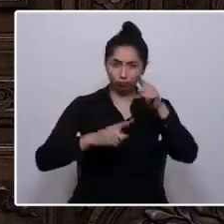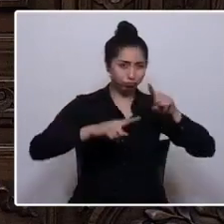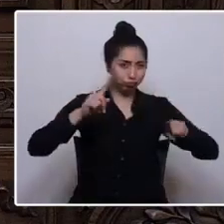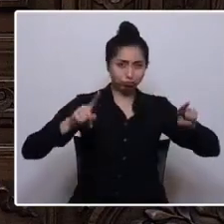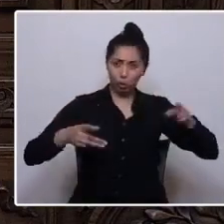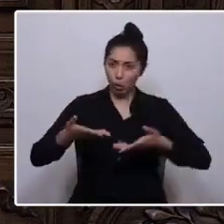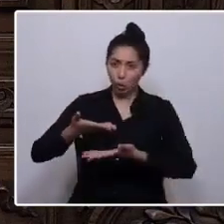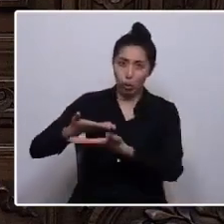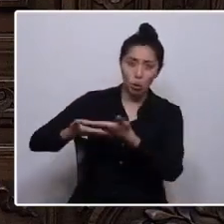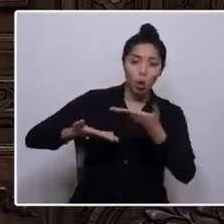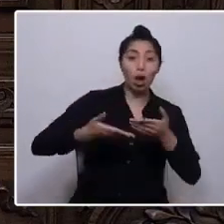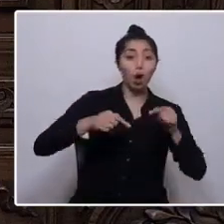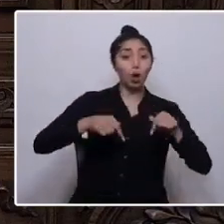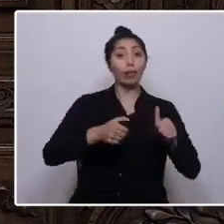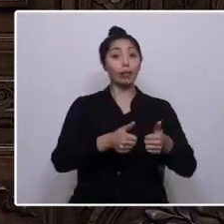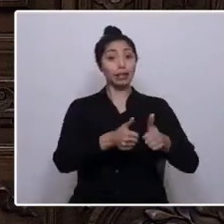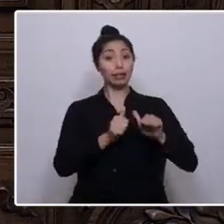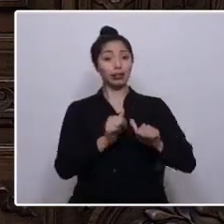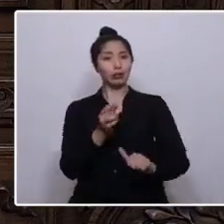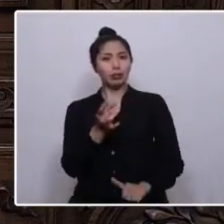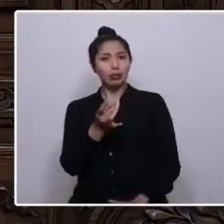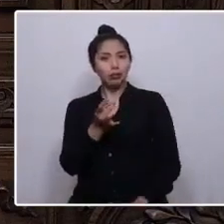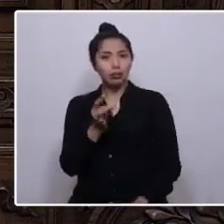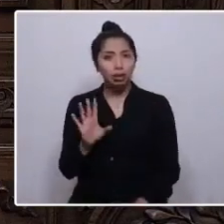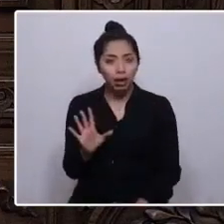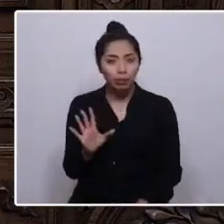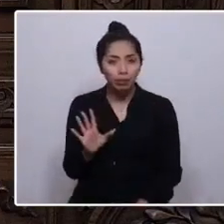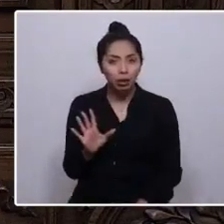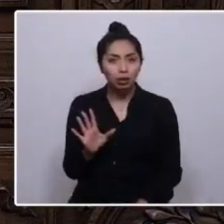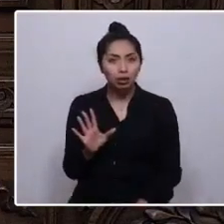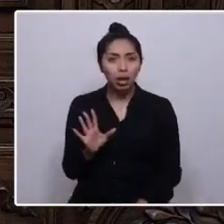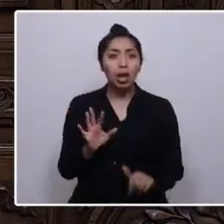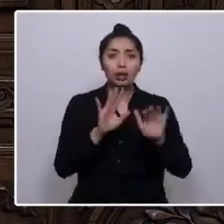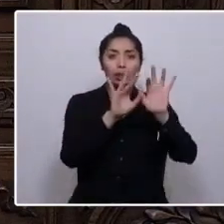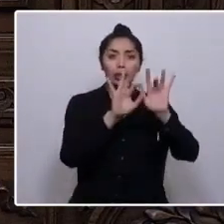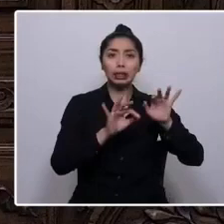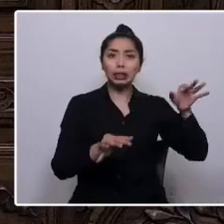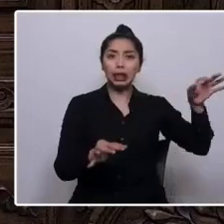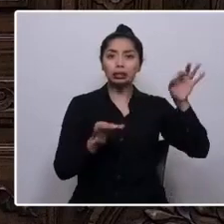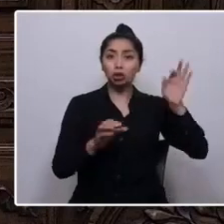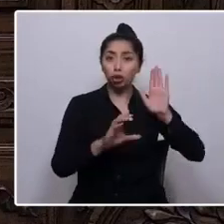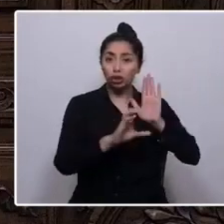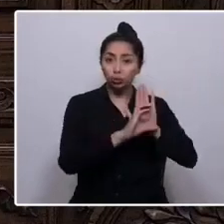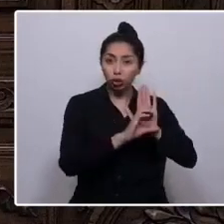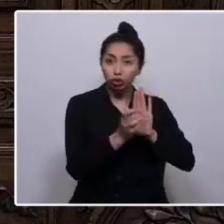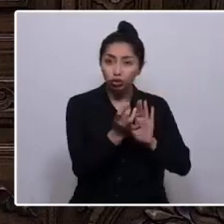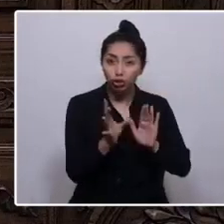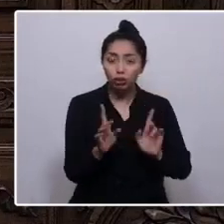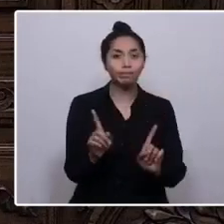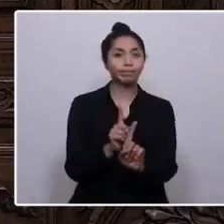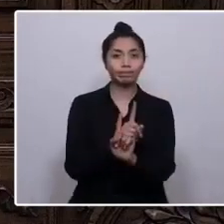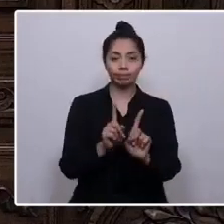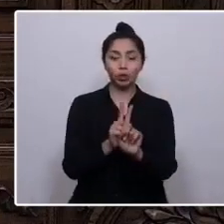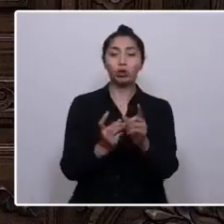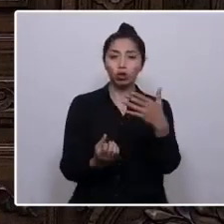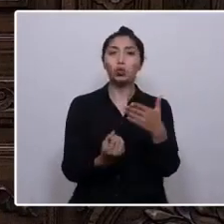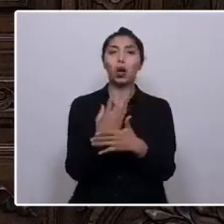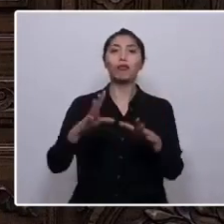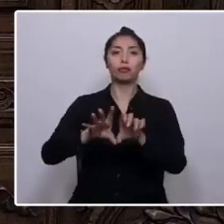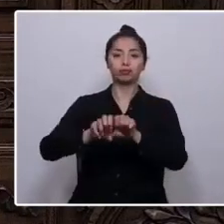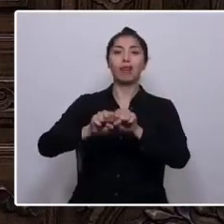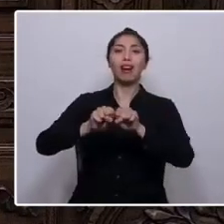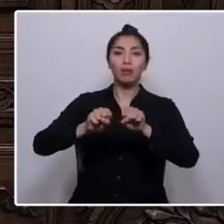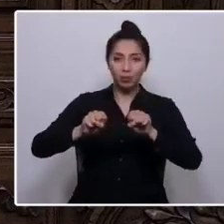nuestro desafío no es solo ofrecer un texto constitucional, sino un nuevo pacto que pueda dotar